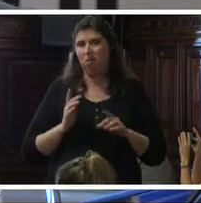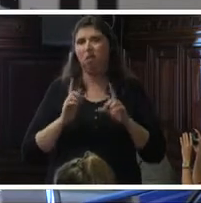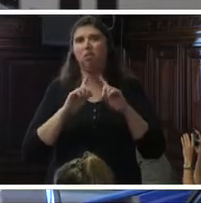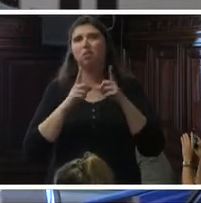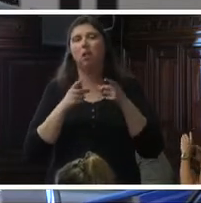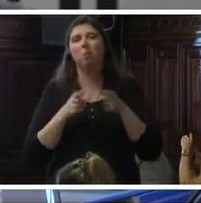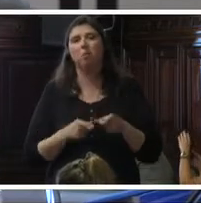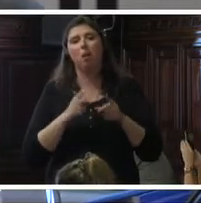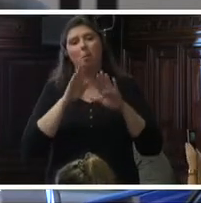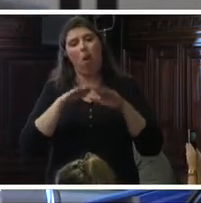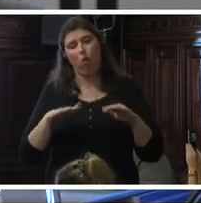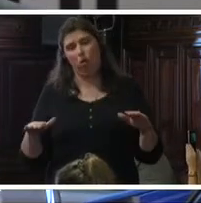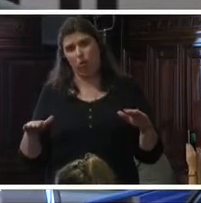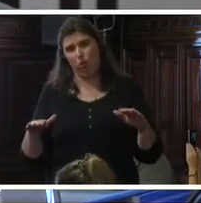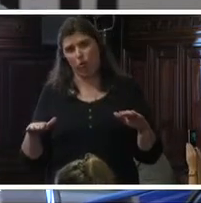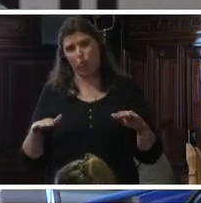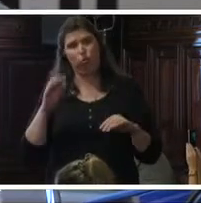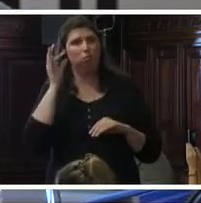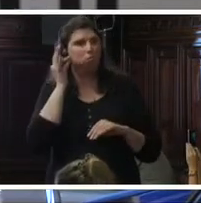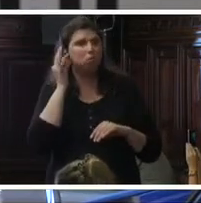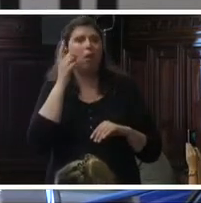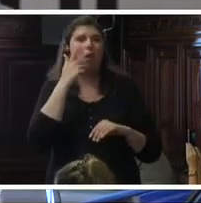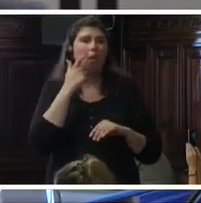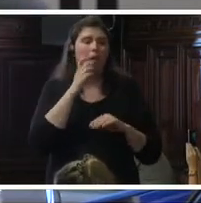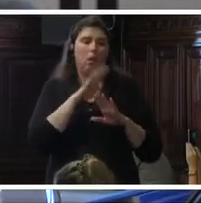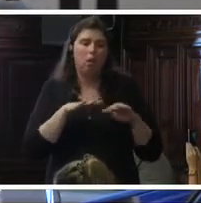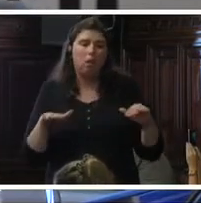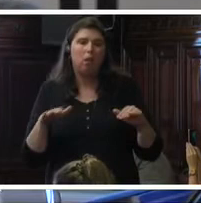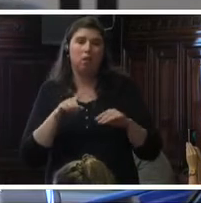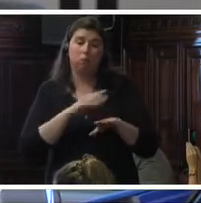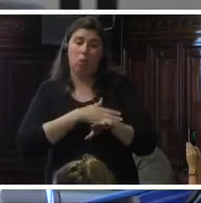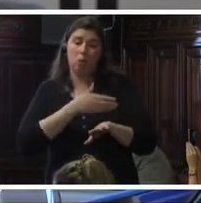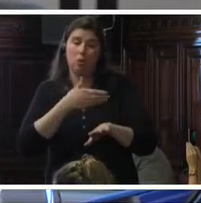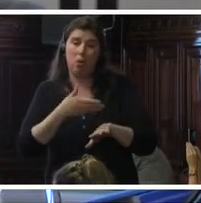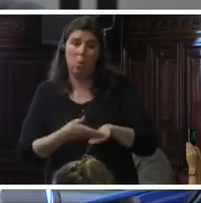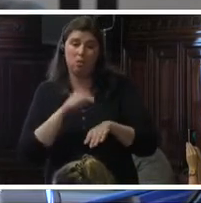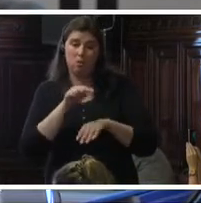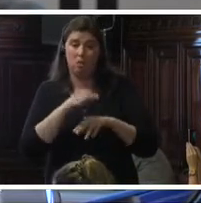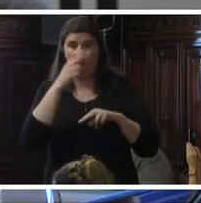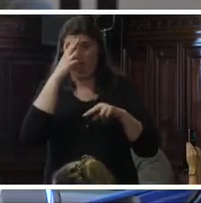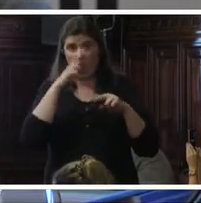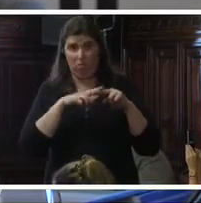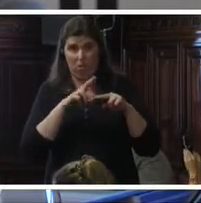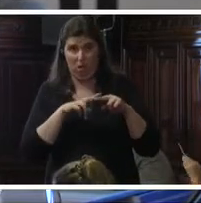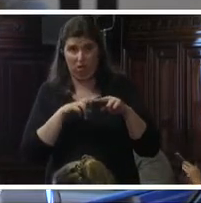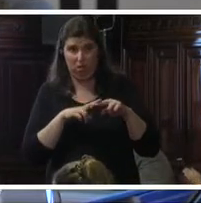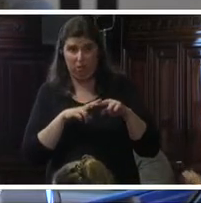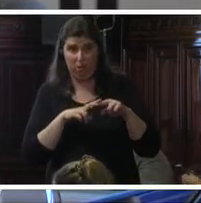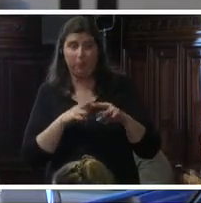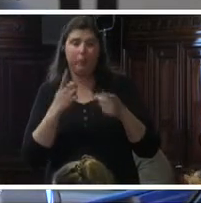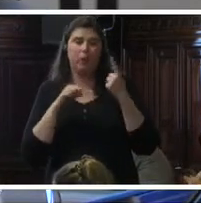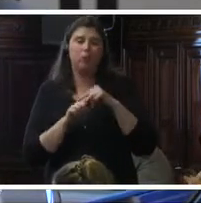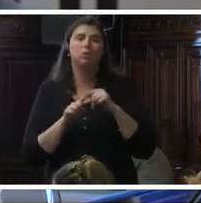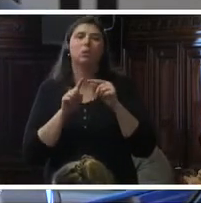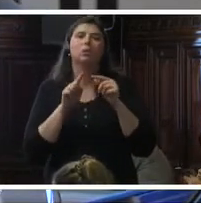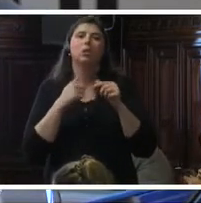los niños y niñas que como secuela pueden recoger. Entonces, hago